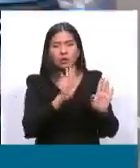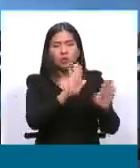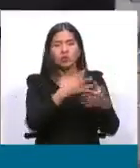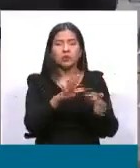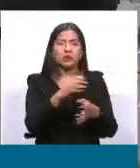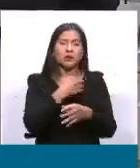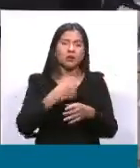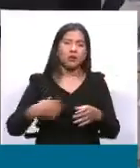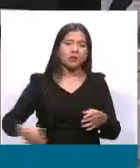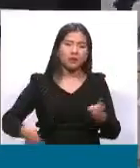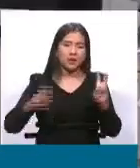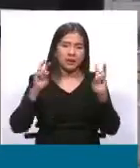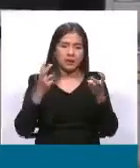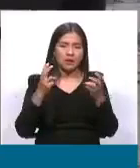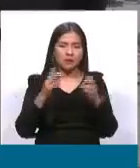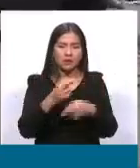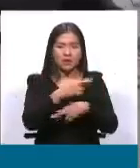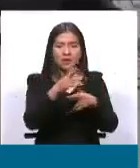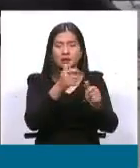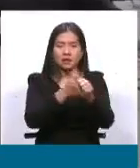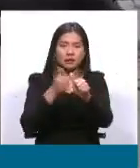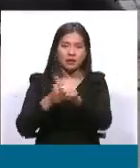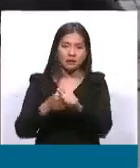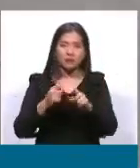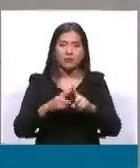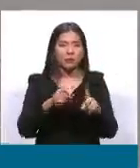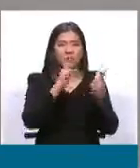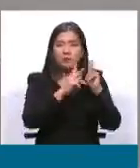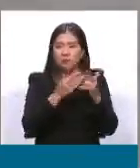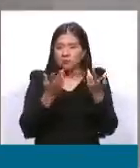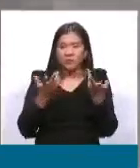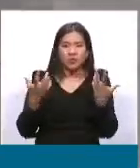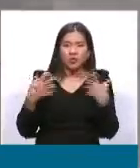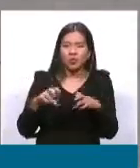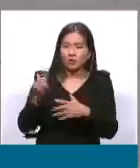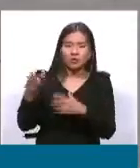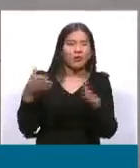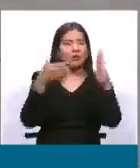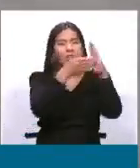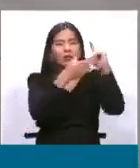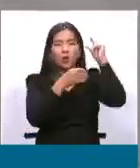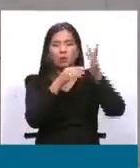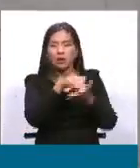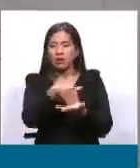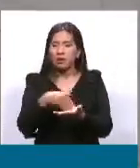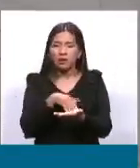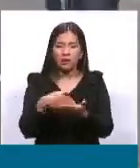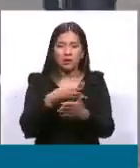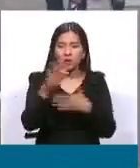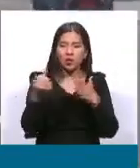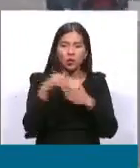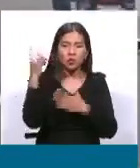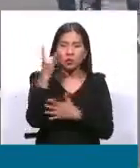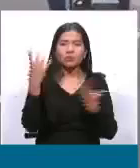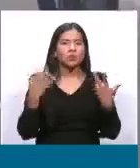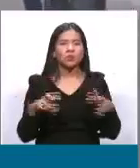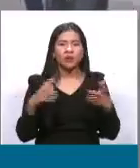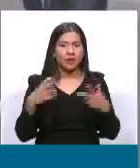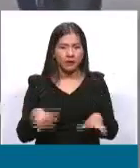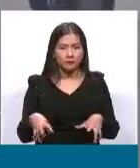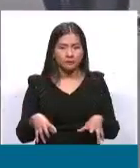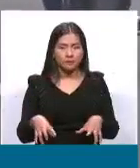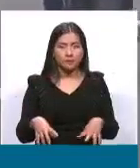gobiernos territoriales, por supuesto que no se quiere empregar a la agenda de desestabilización. Esto, además, se